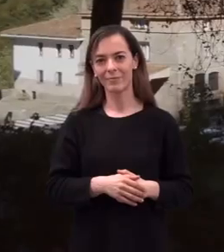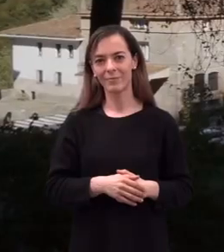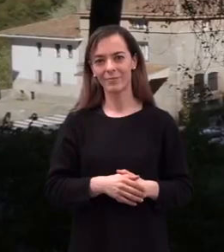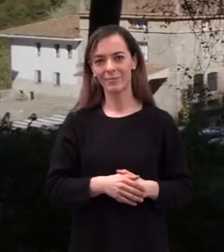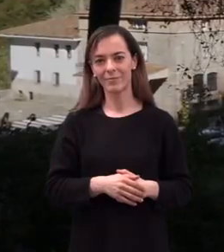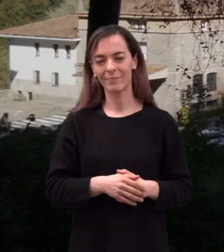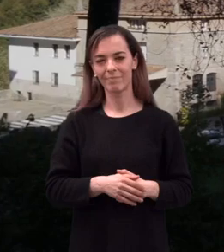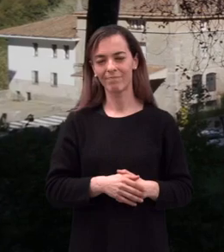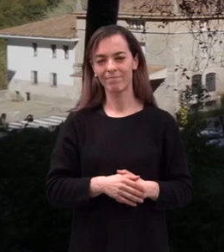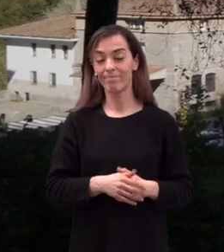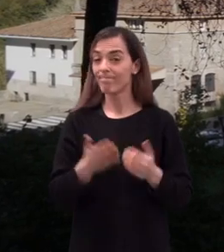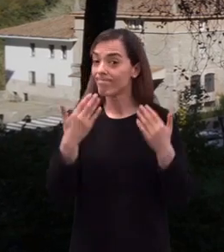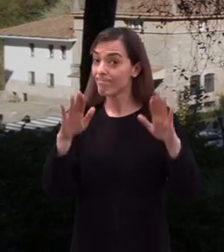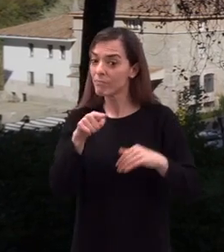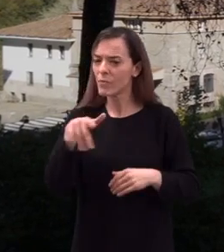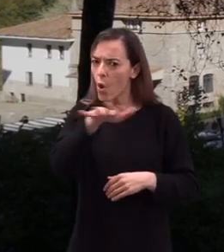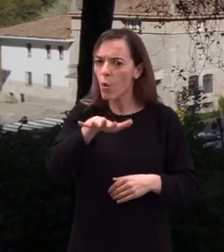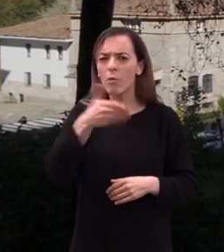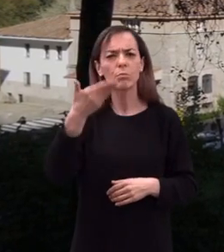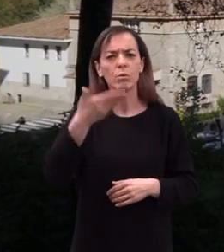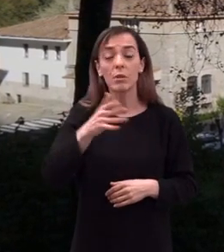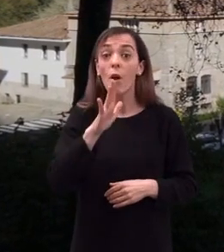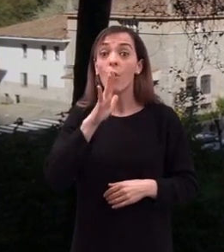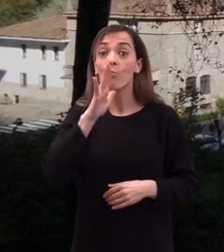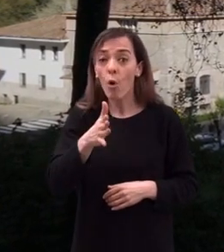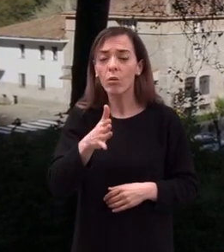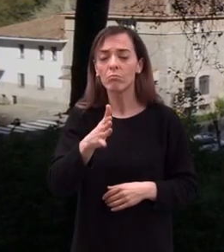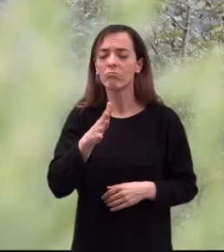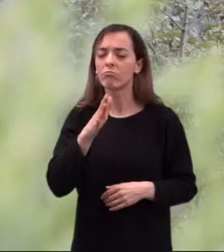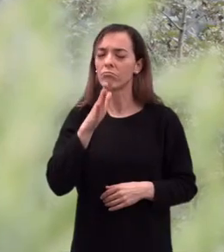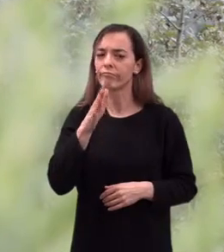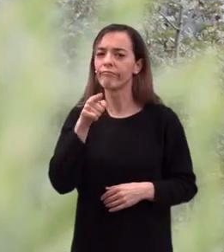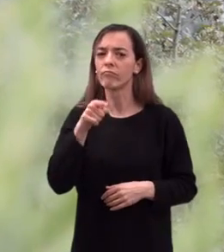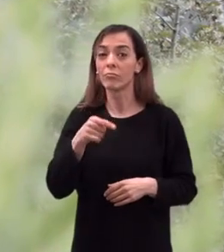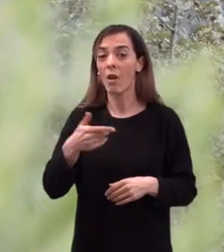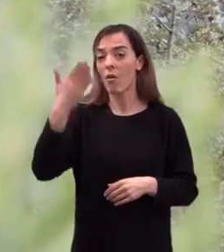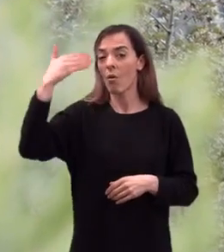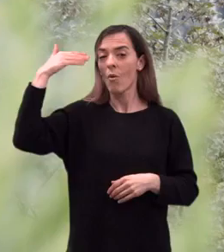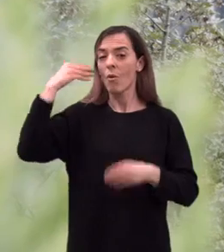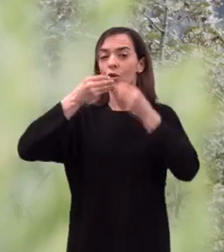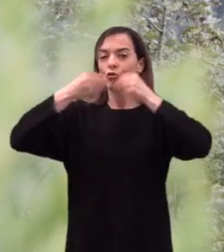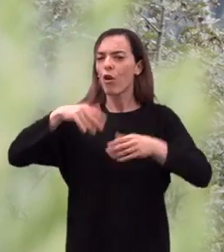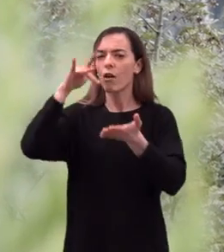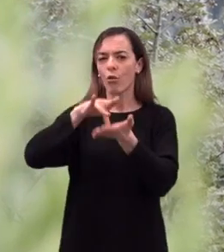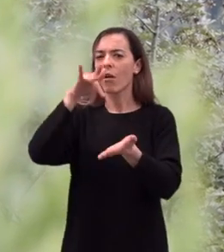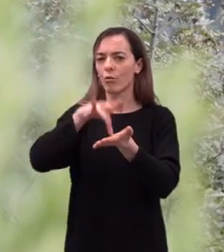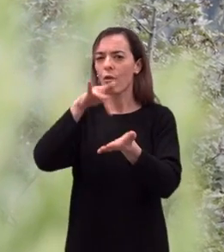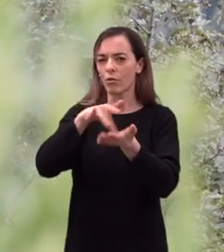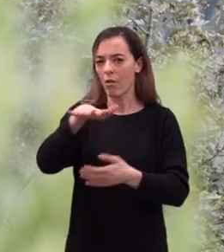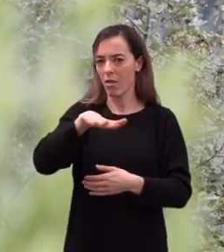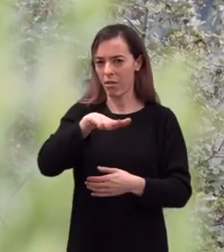Sin embargo, su importancia tiene que ver, sobre todo, con los acontecimientos que allí tuvieron lugar.